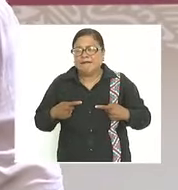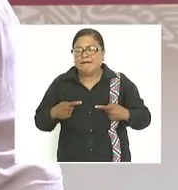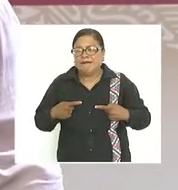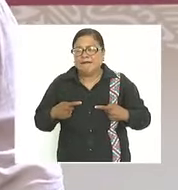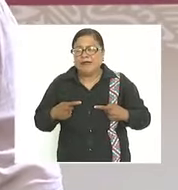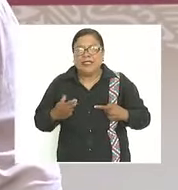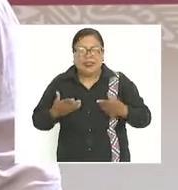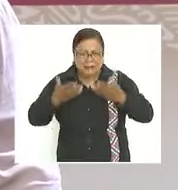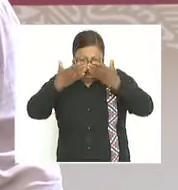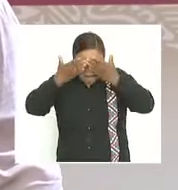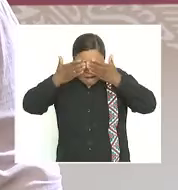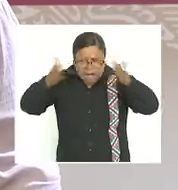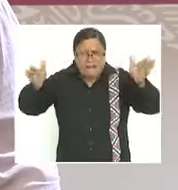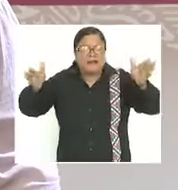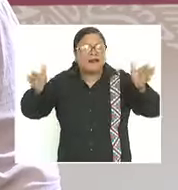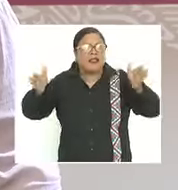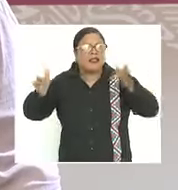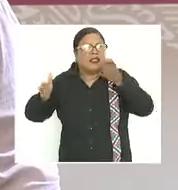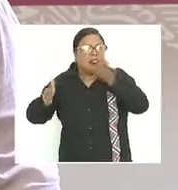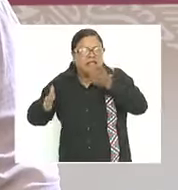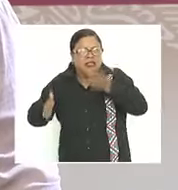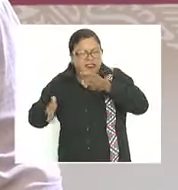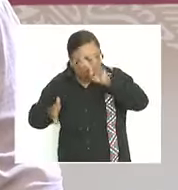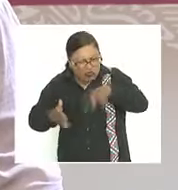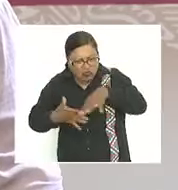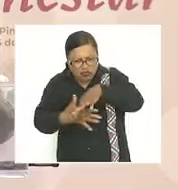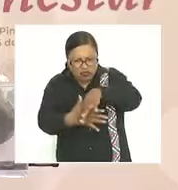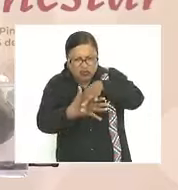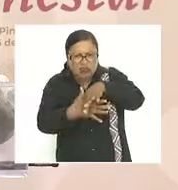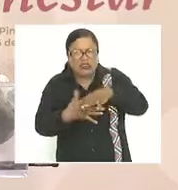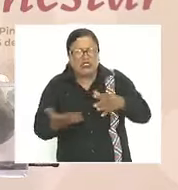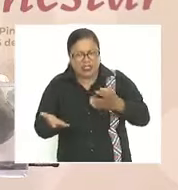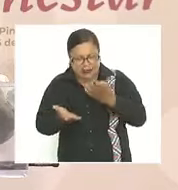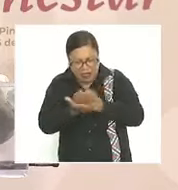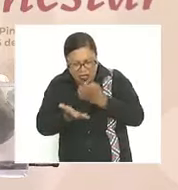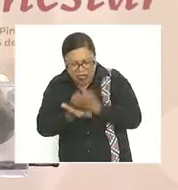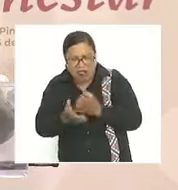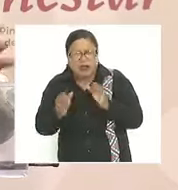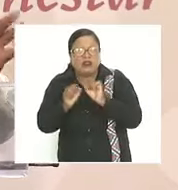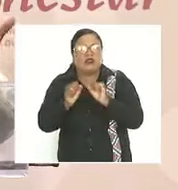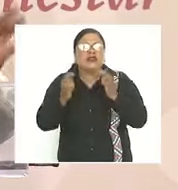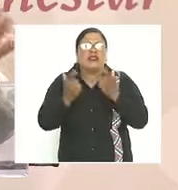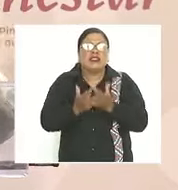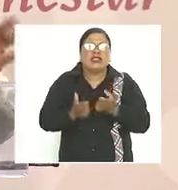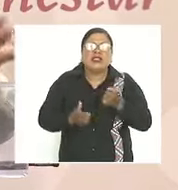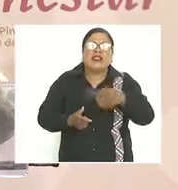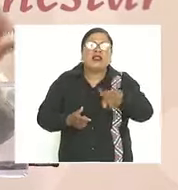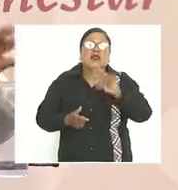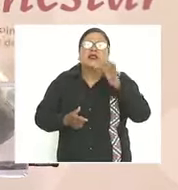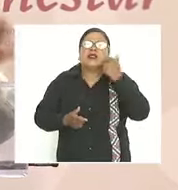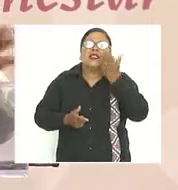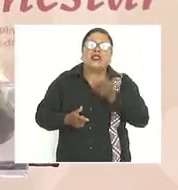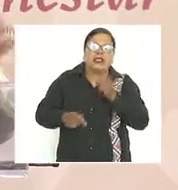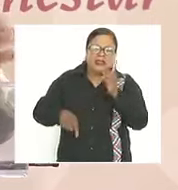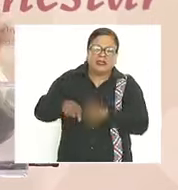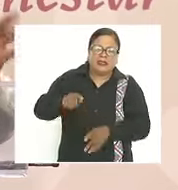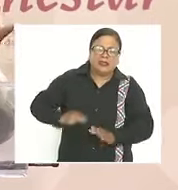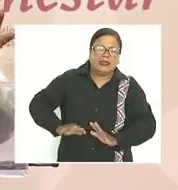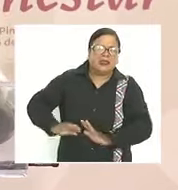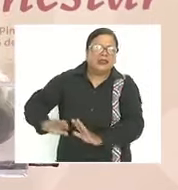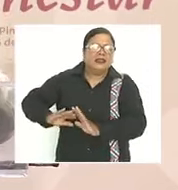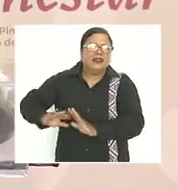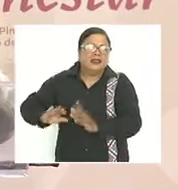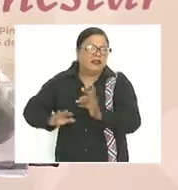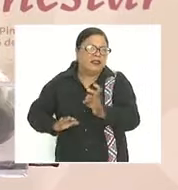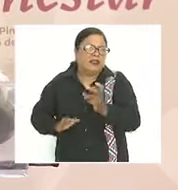conociera lo que es la realidad económica social no quisieran ellos que